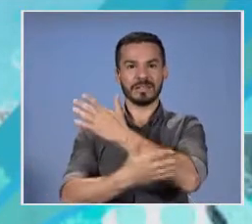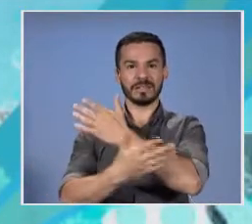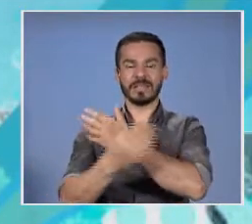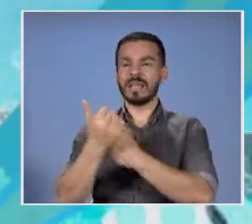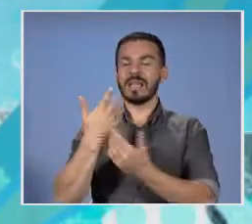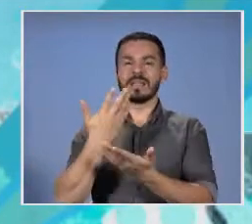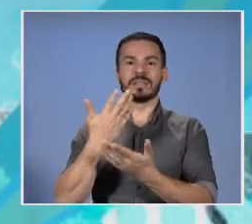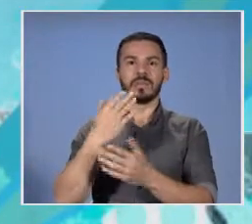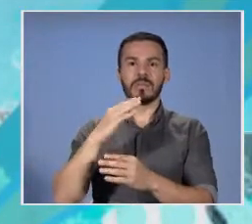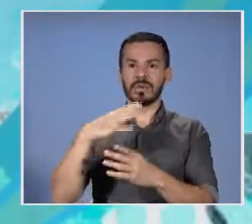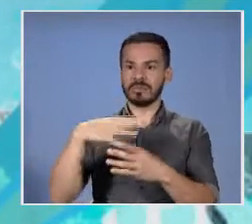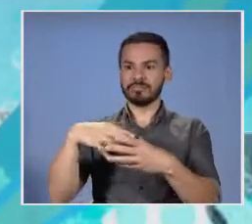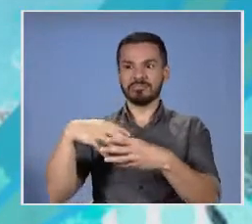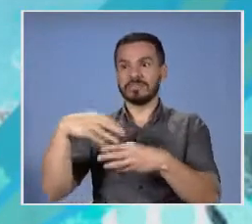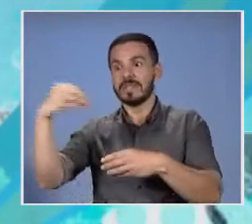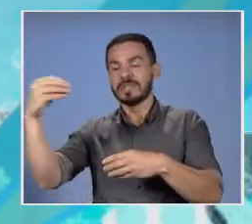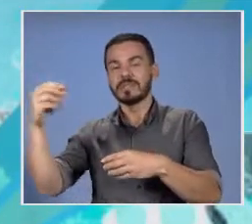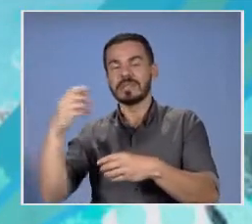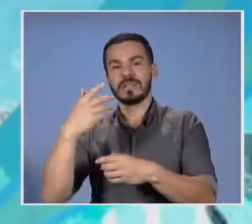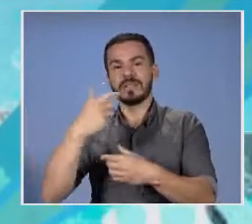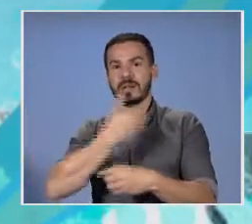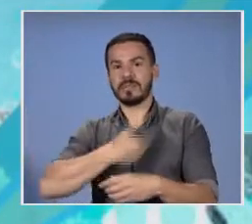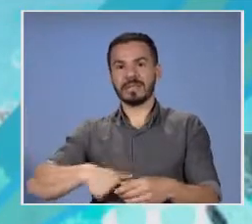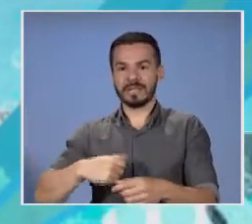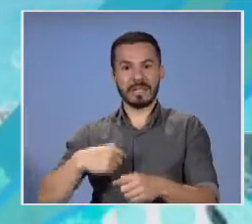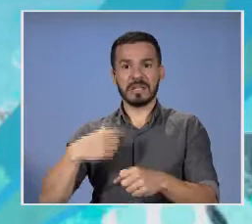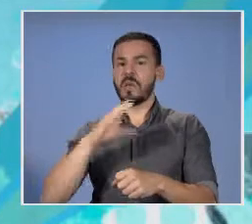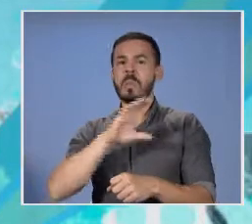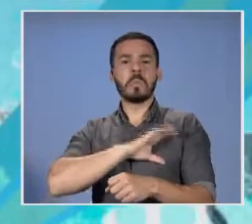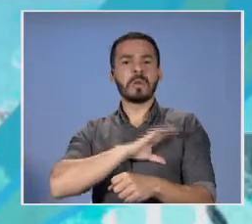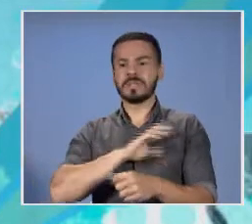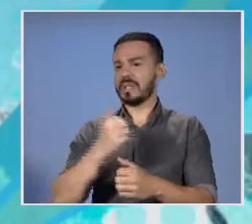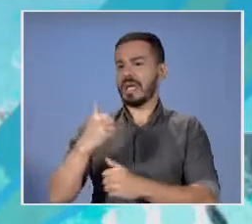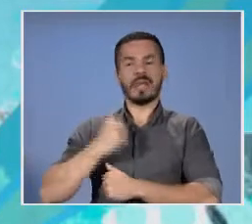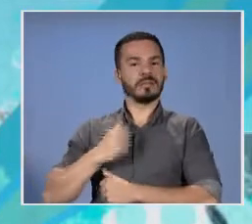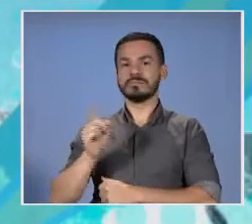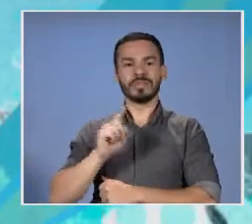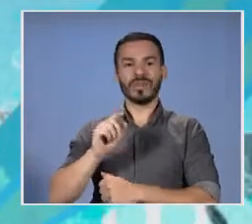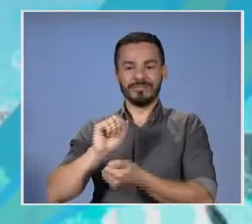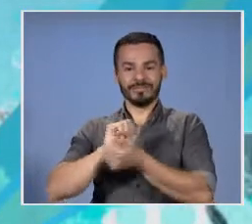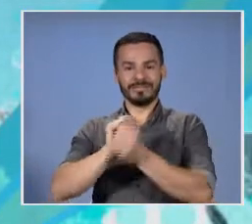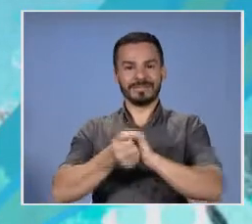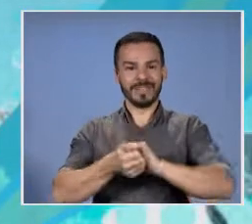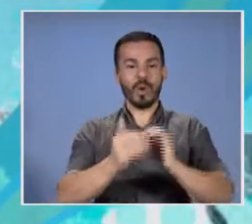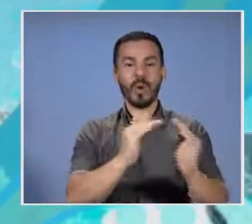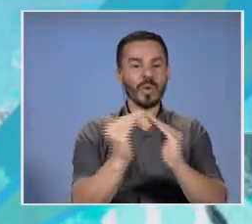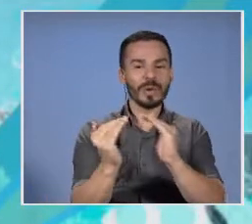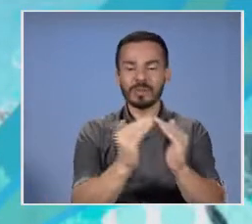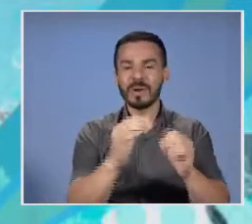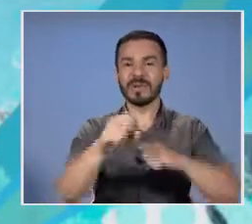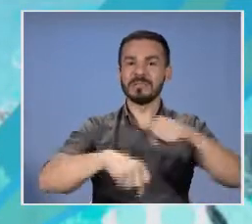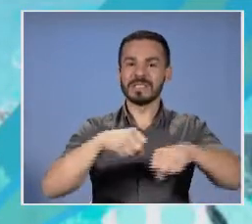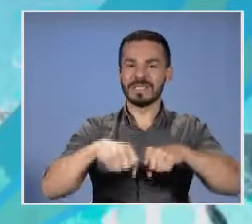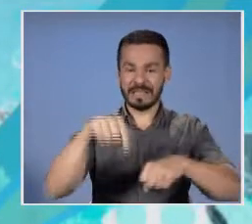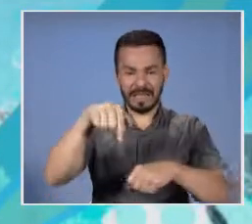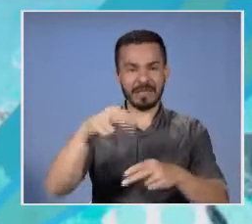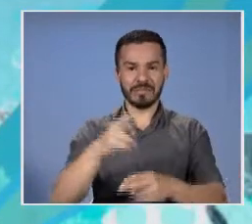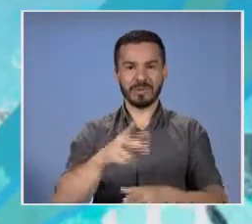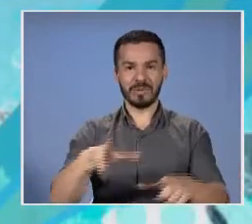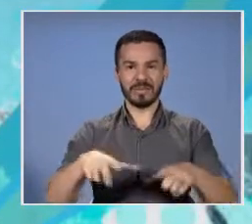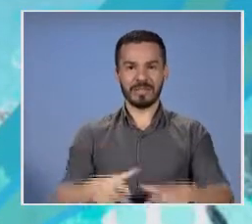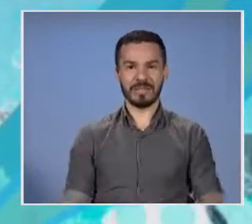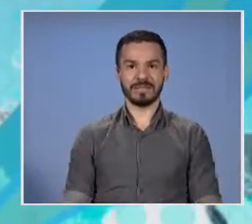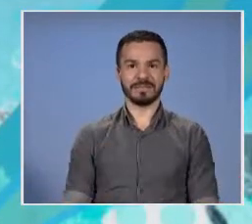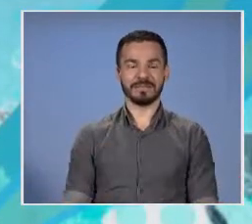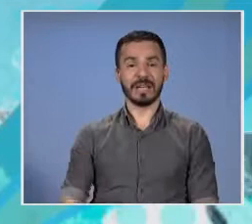a mandatarios, no con un ejército, no con la policía, sino con ciclistas. Exactamente, y con el pueblo. Y recibirlo. Con el pueblo ahí mismo. Vamos